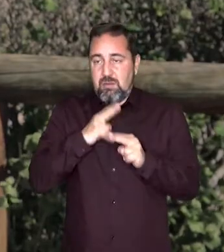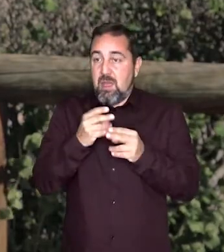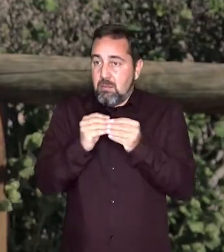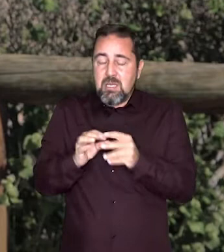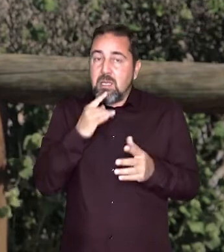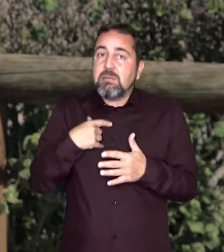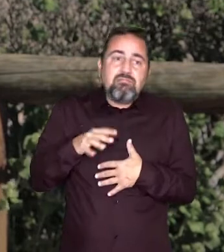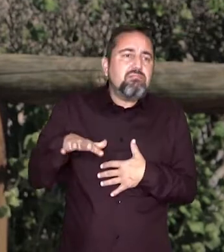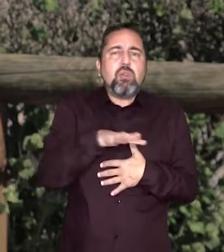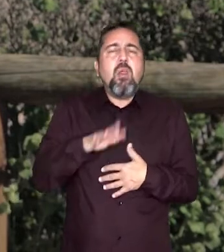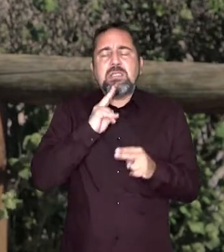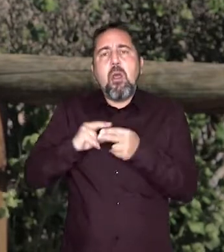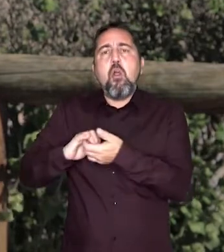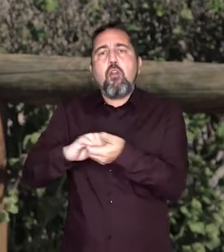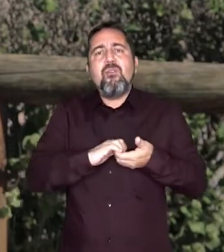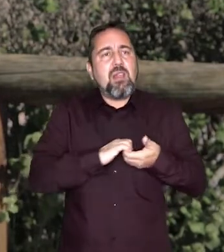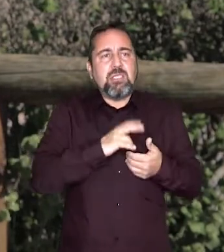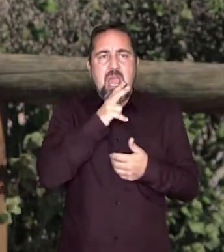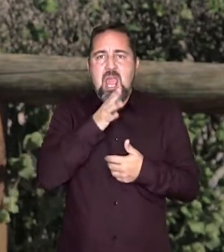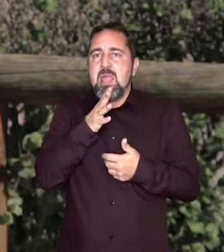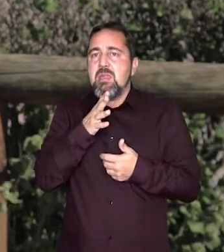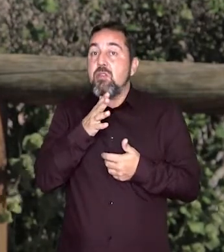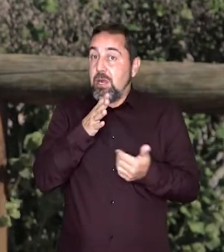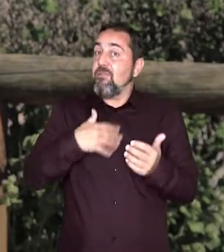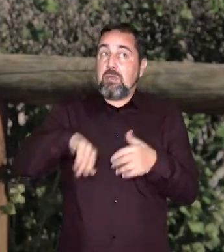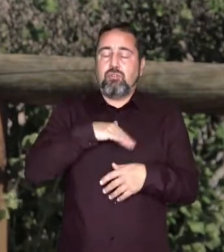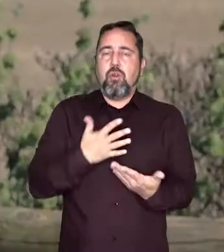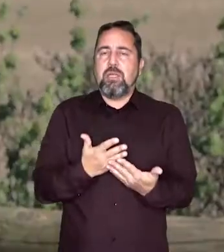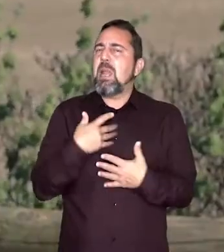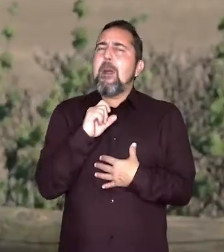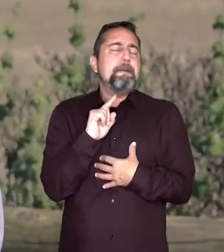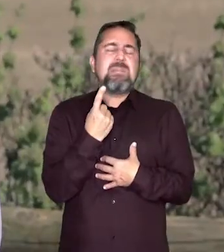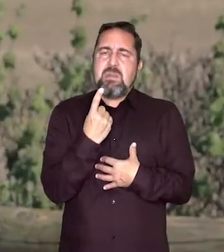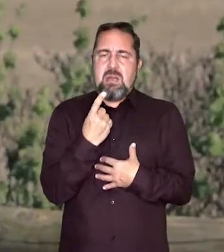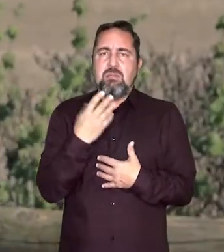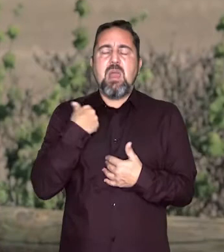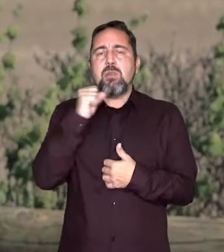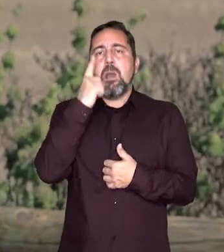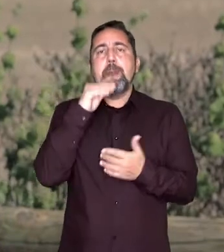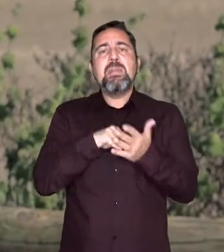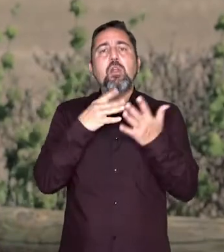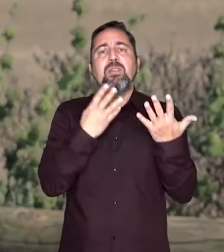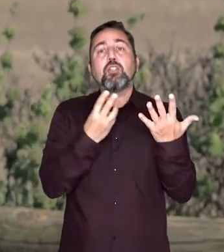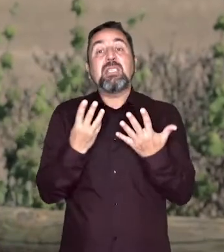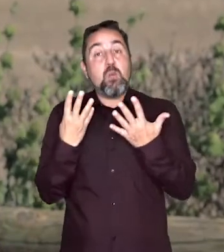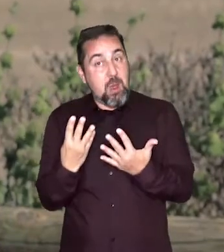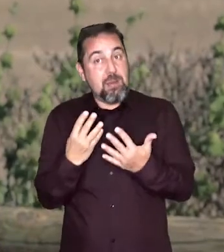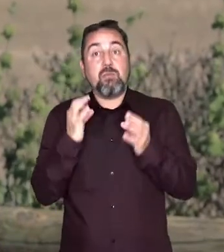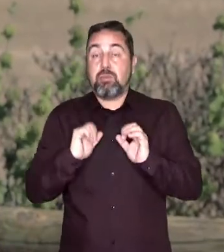de información hidrológica está operativo en todas las confederaciones hidrográficas, pero la primera en que se puso en servicio en